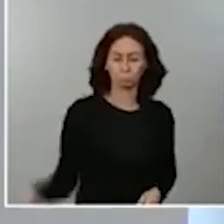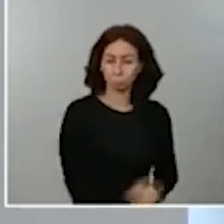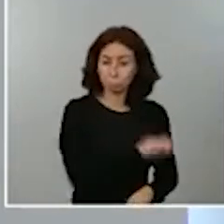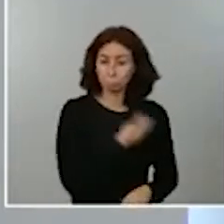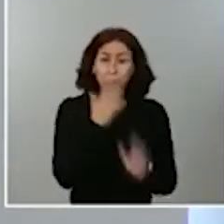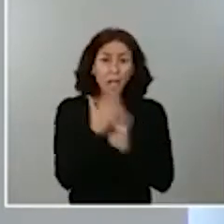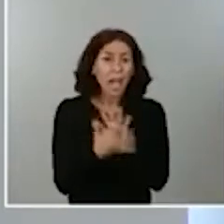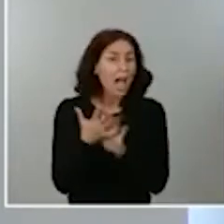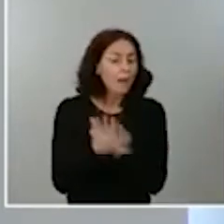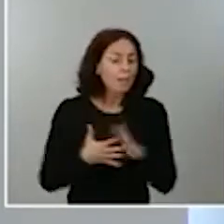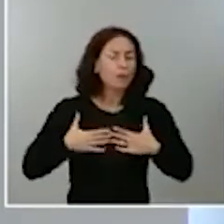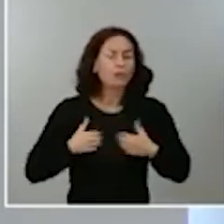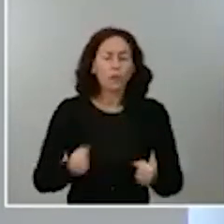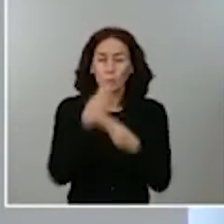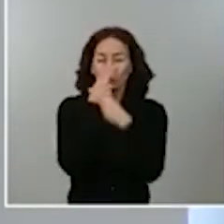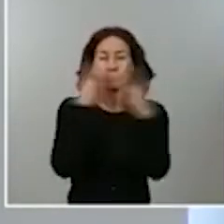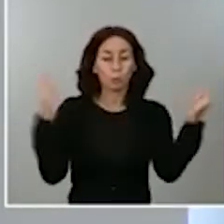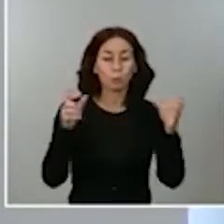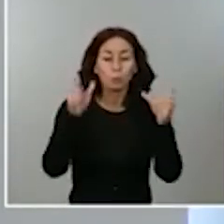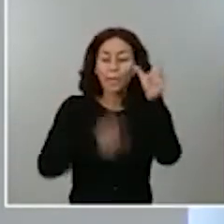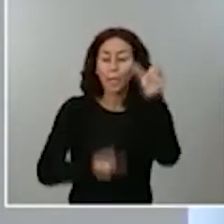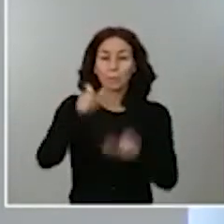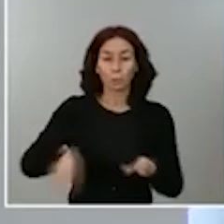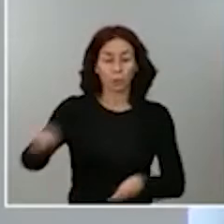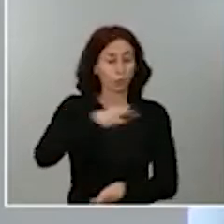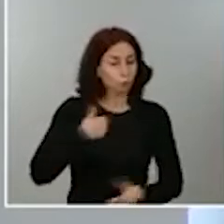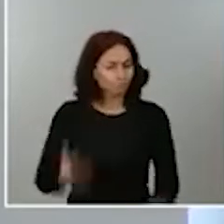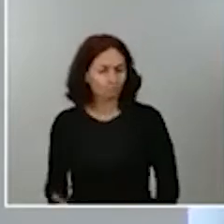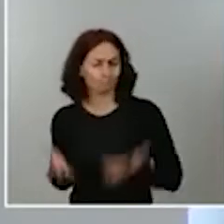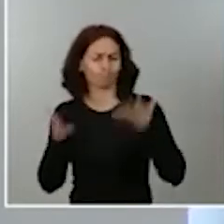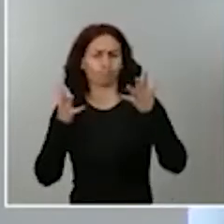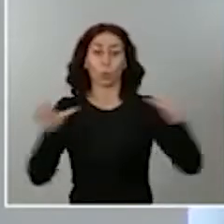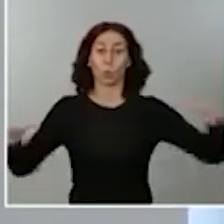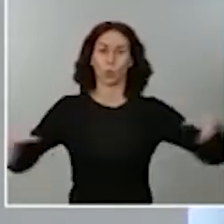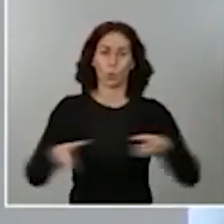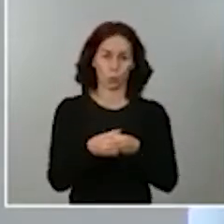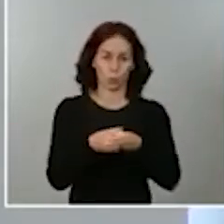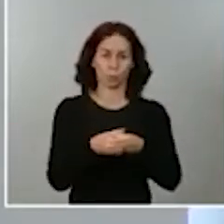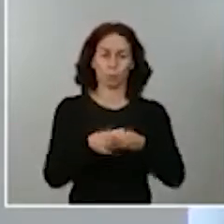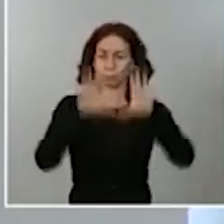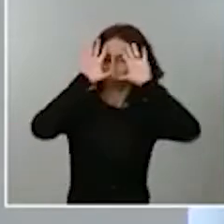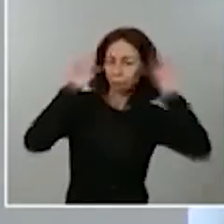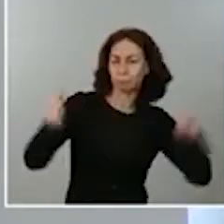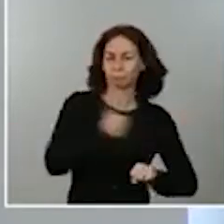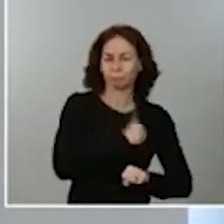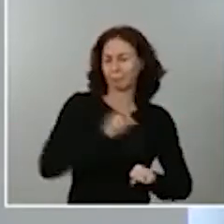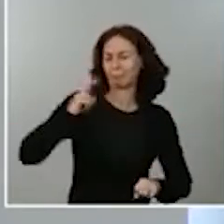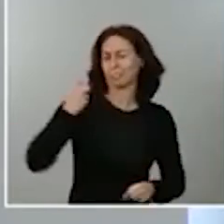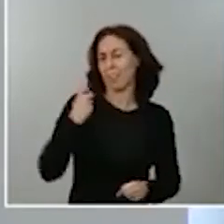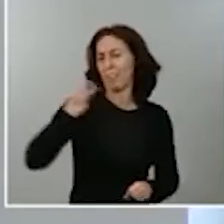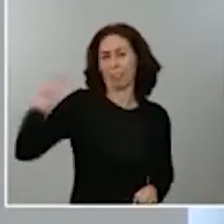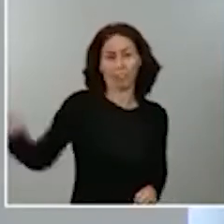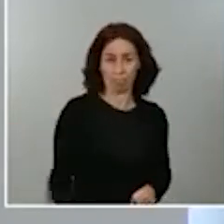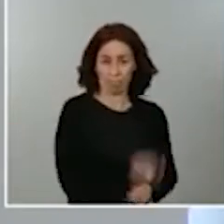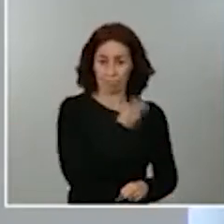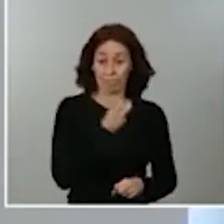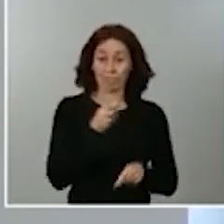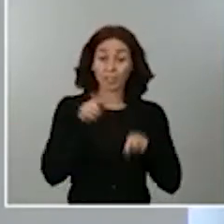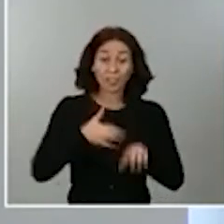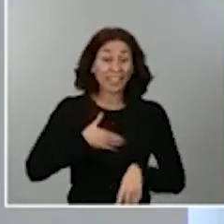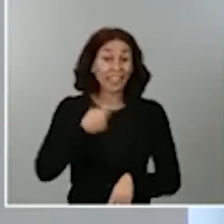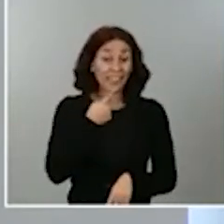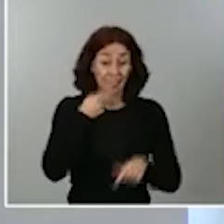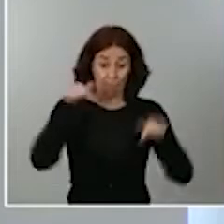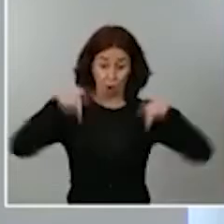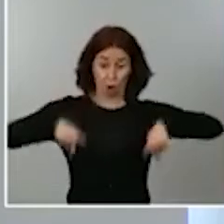conjunto de los ciudadanos, las fuerzas y cuerpos de seguridad que fueran necesarios y precisos. Ello determina que al día de hoy de forma